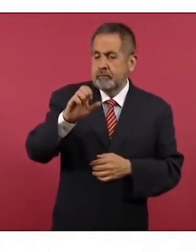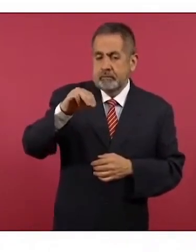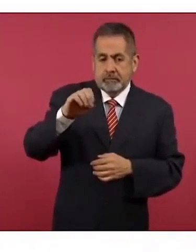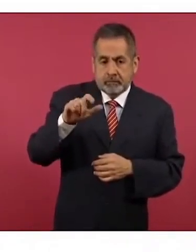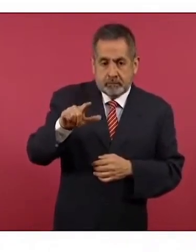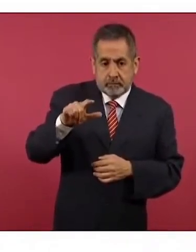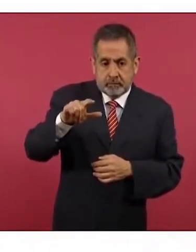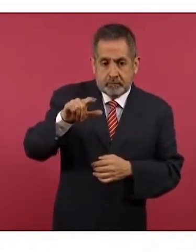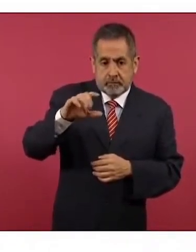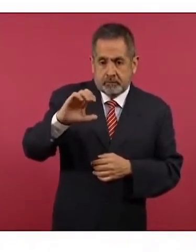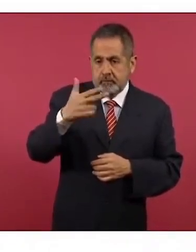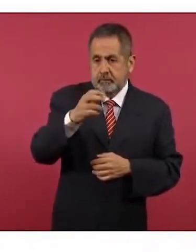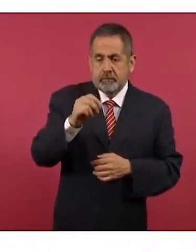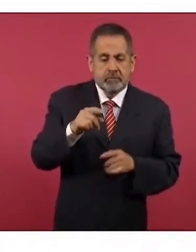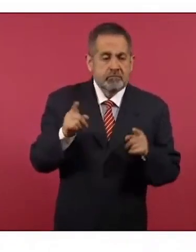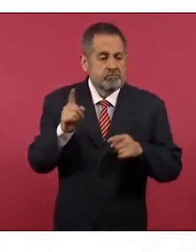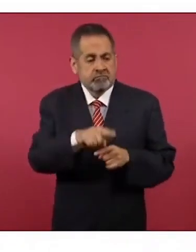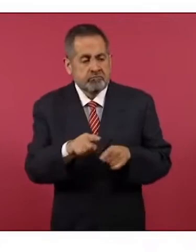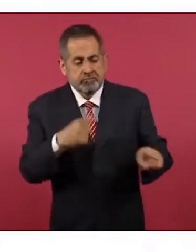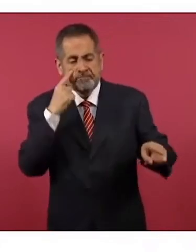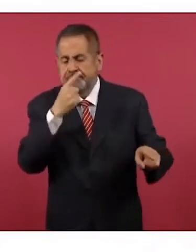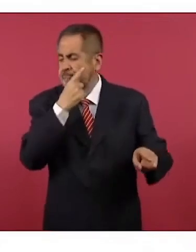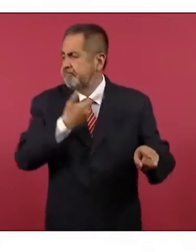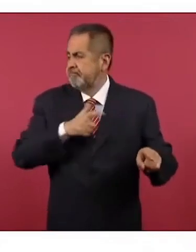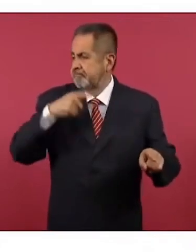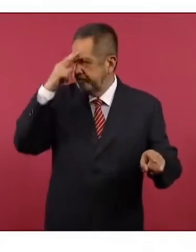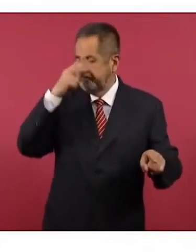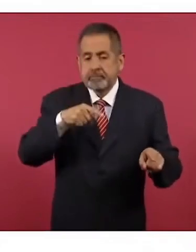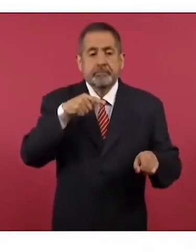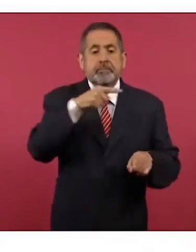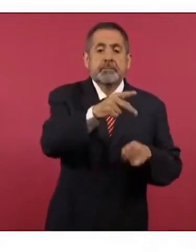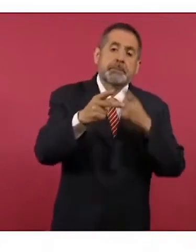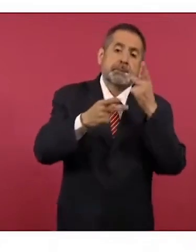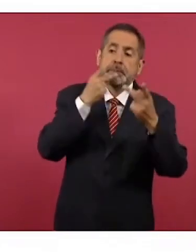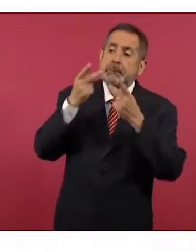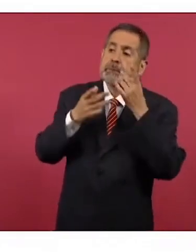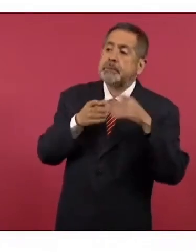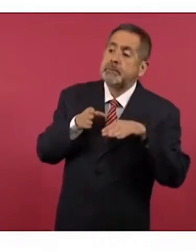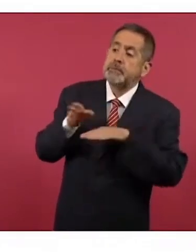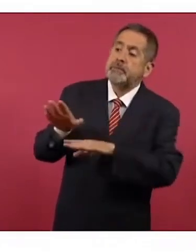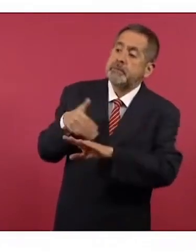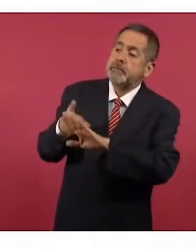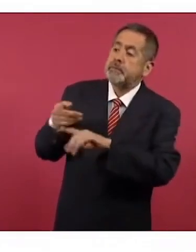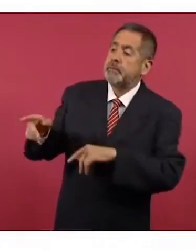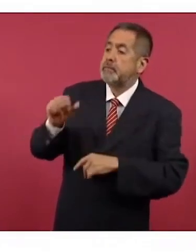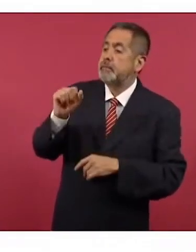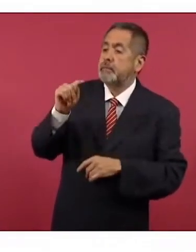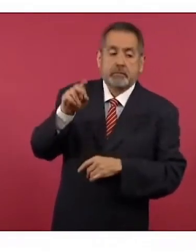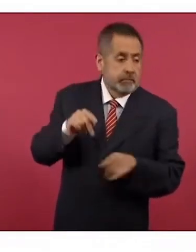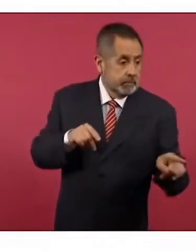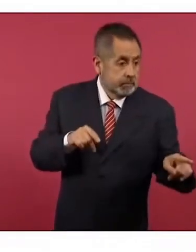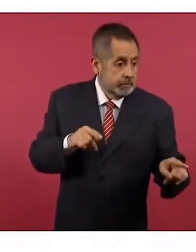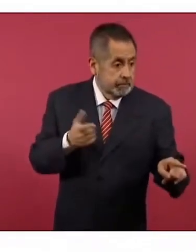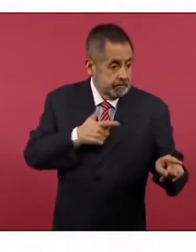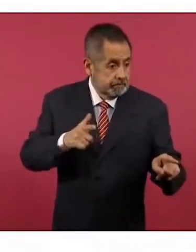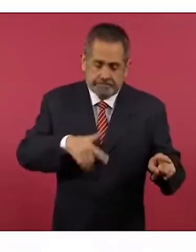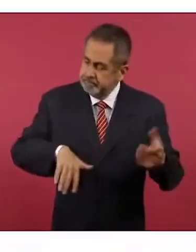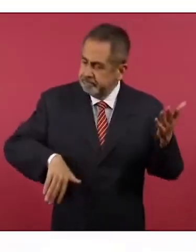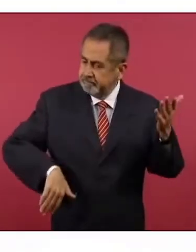que fue declarado persona no grata por una declaración sobre los hechos ocurridos en Atenco y fue expulsado del país.